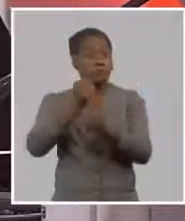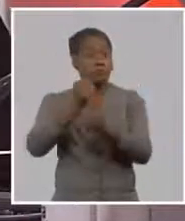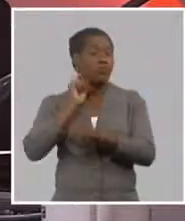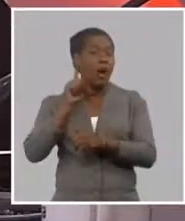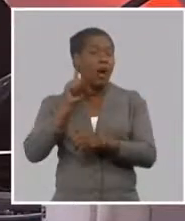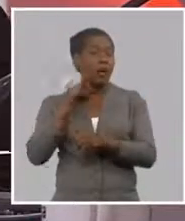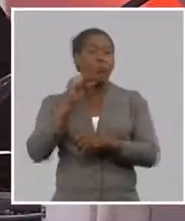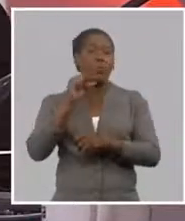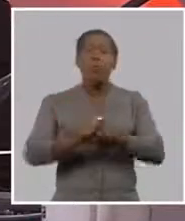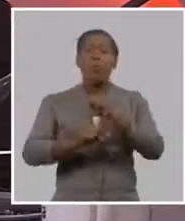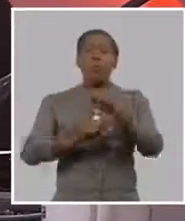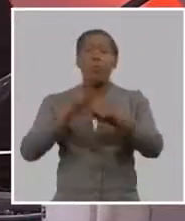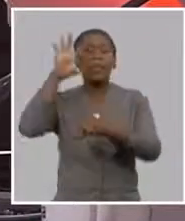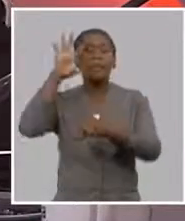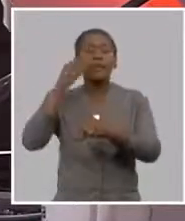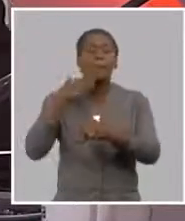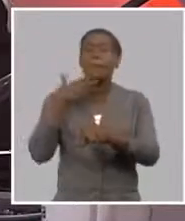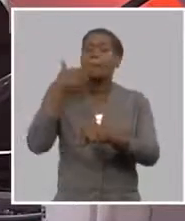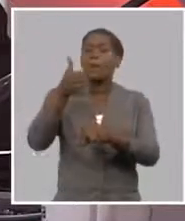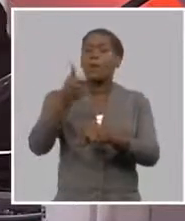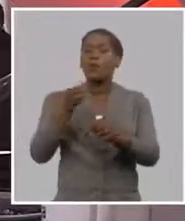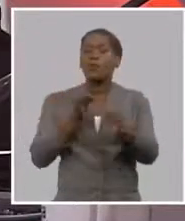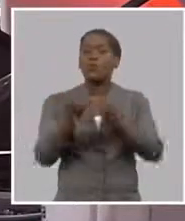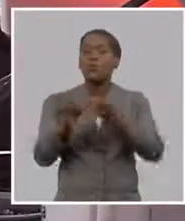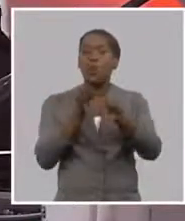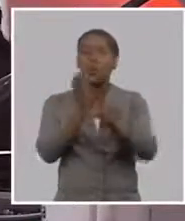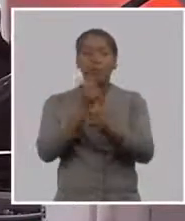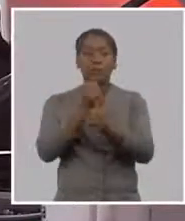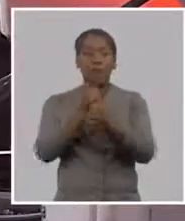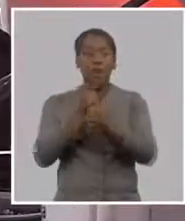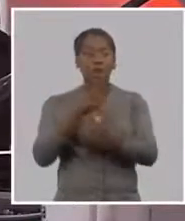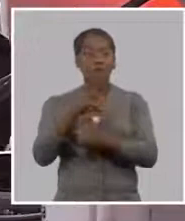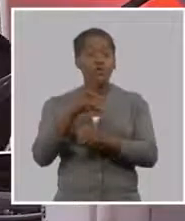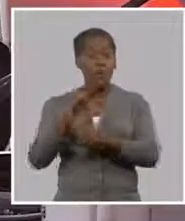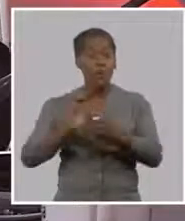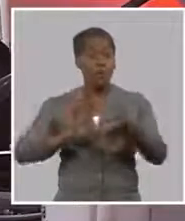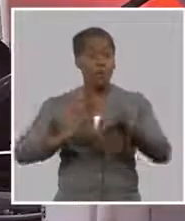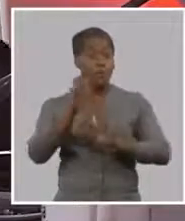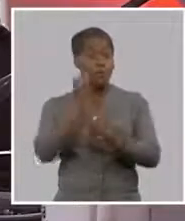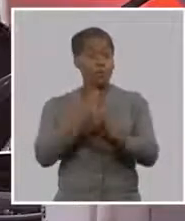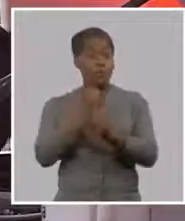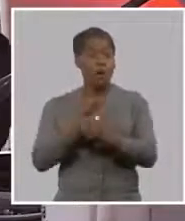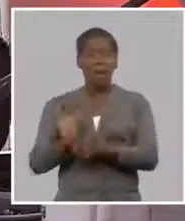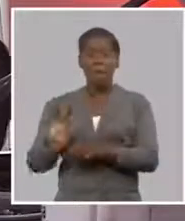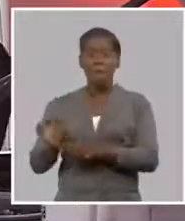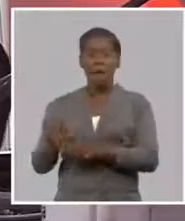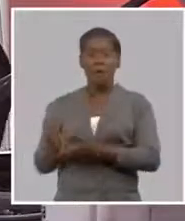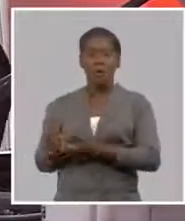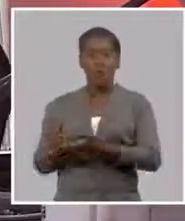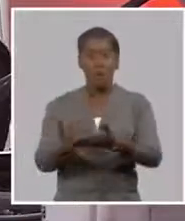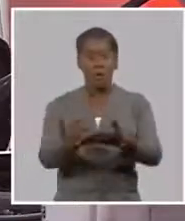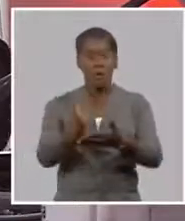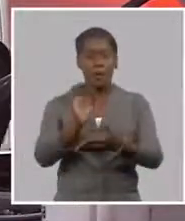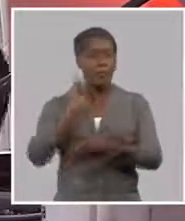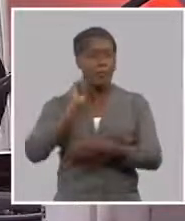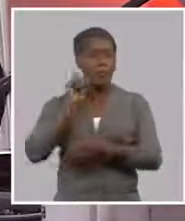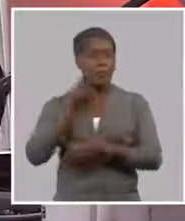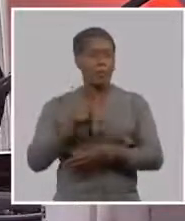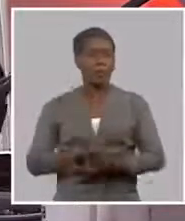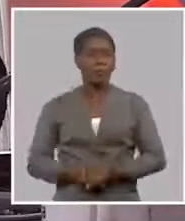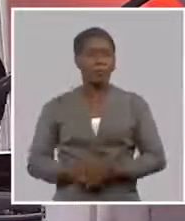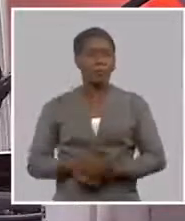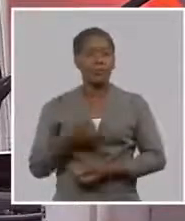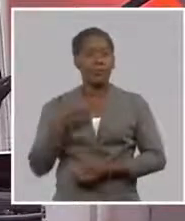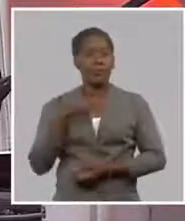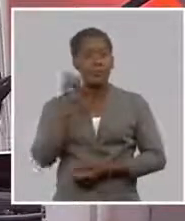entender mejor las maneras y las flexibilidades que se van adoptando en el ámbito bancario en el ámbito de seguro en todo el país me despido con